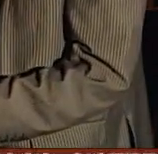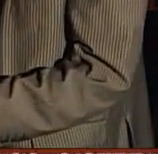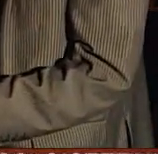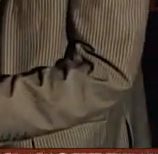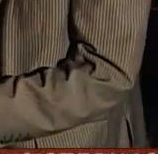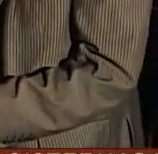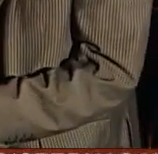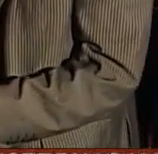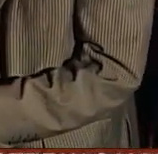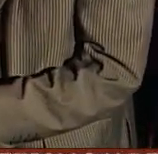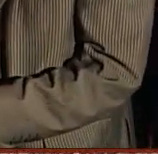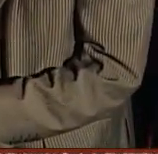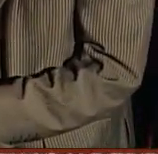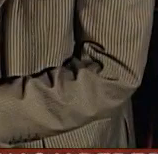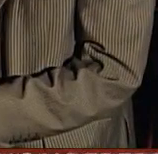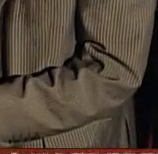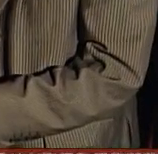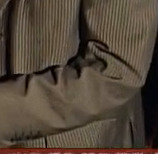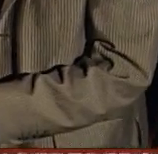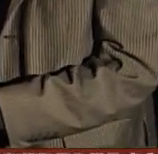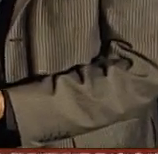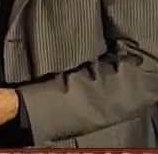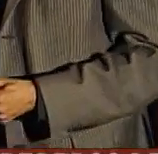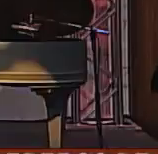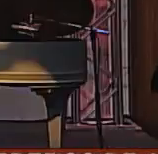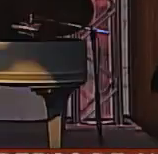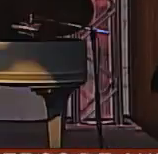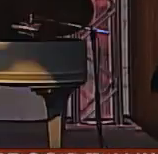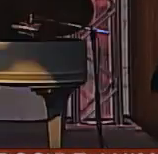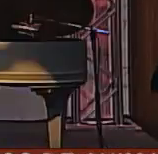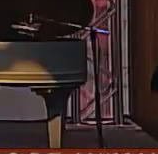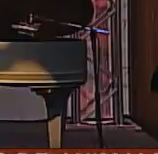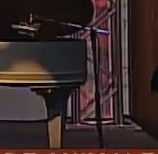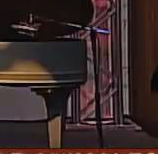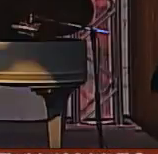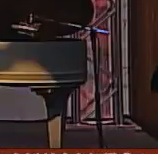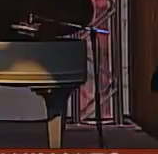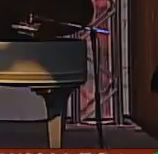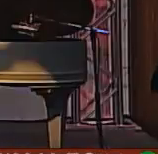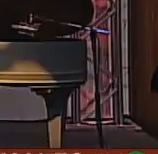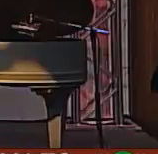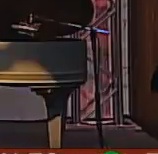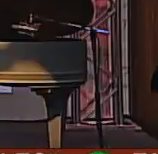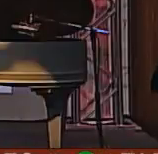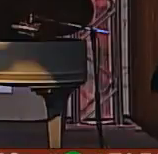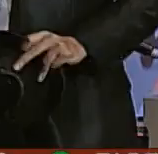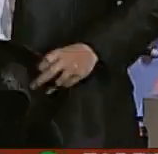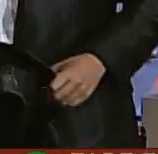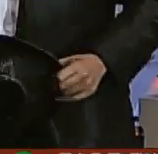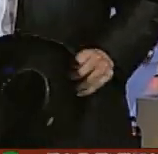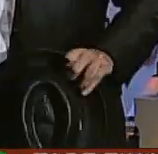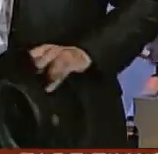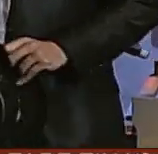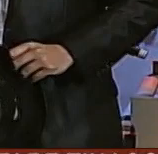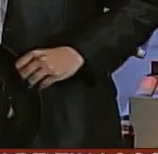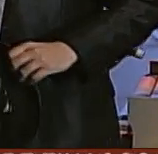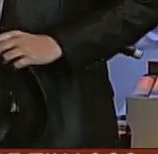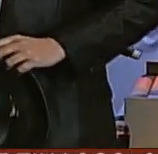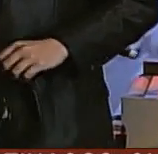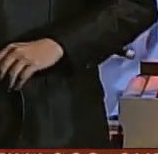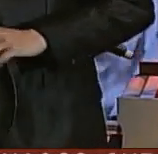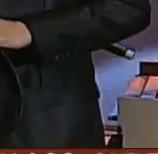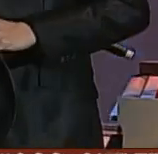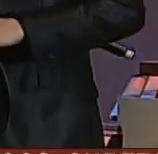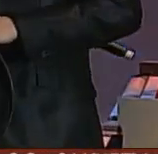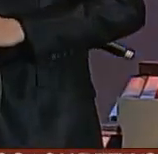viene la directora a platicarnos acerca de paisajismo y lo ligamos con el bossa nova entonces todo hay una interacción